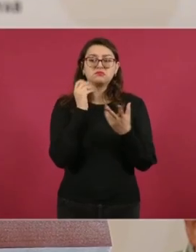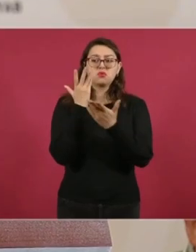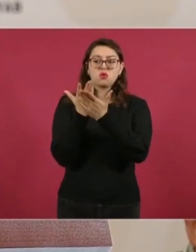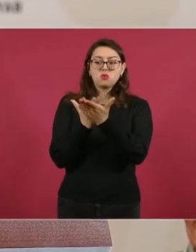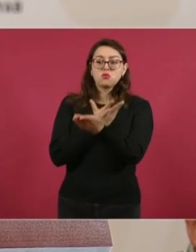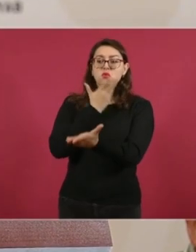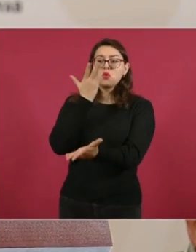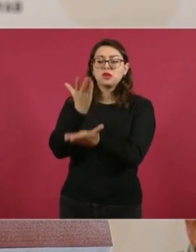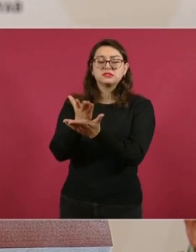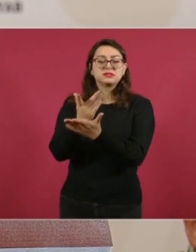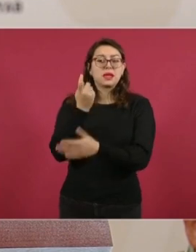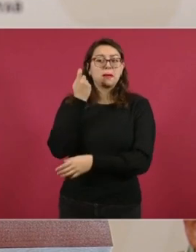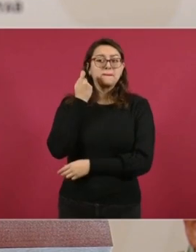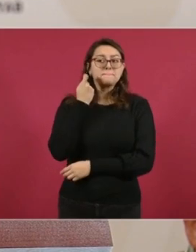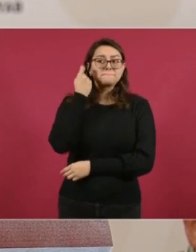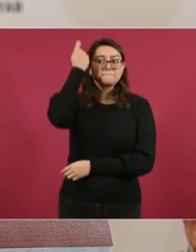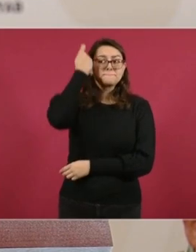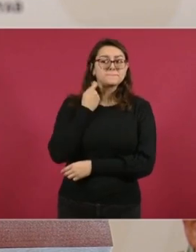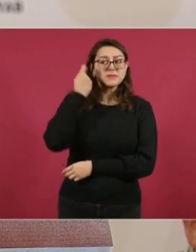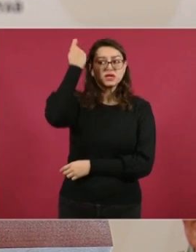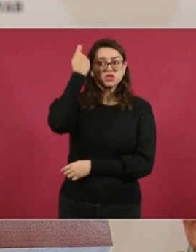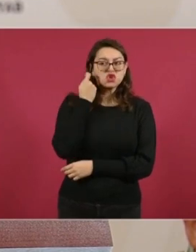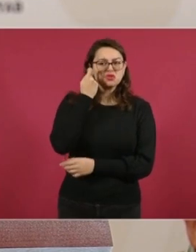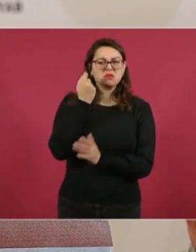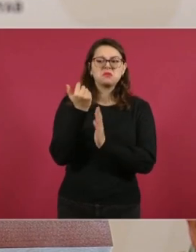en donde el trabajador,